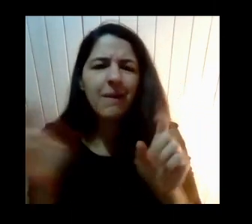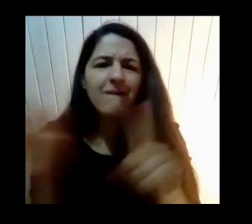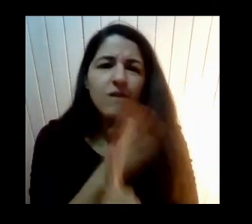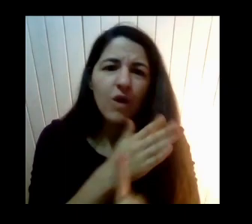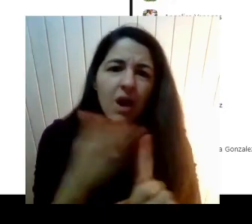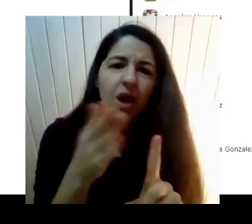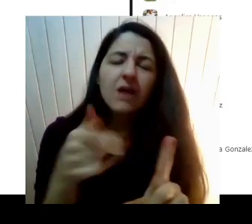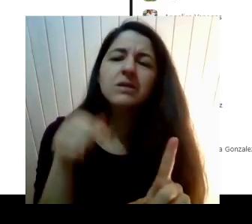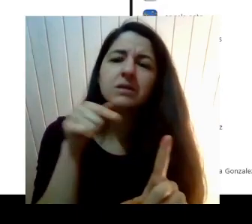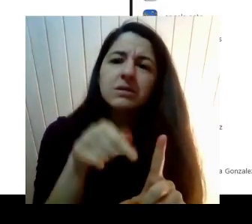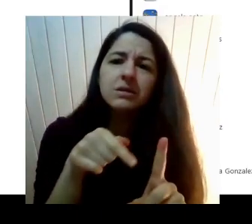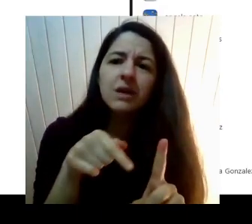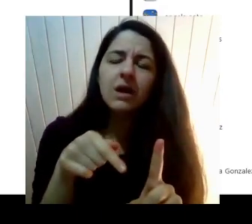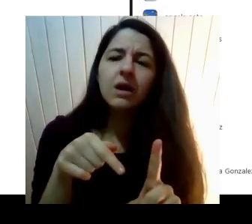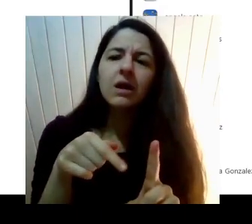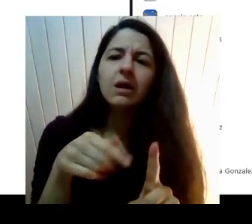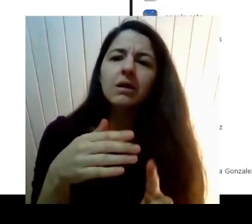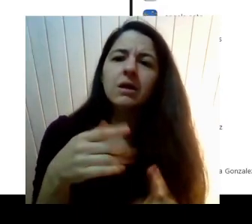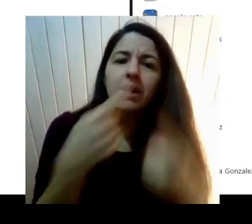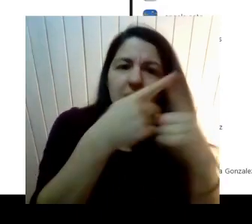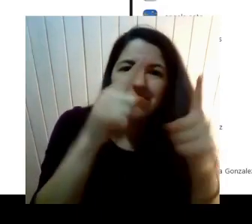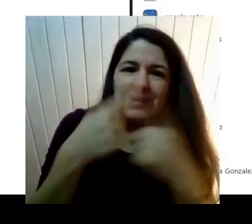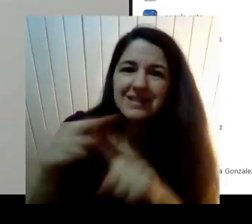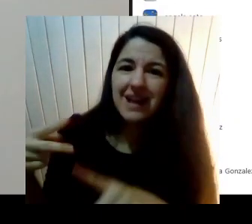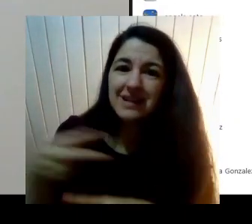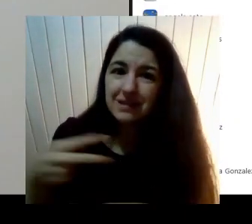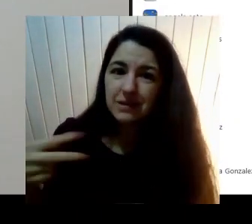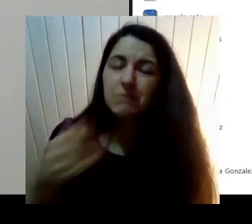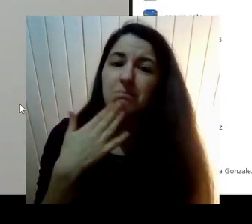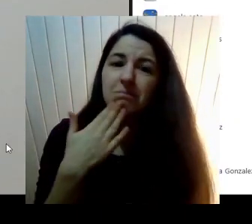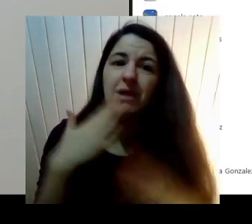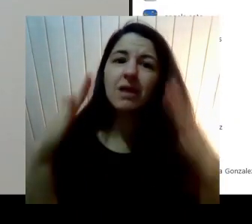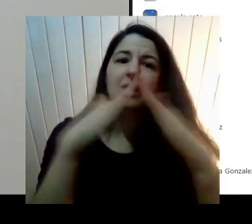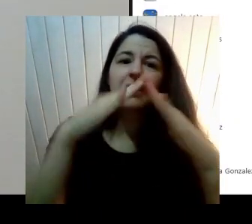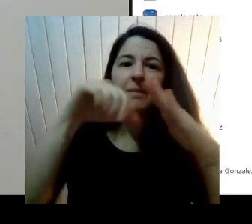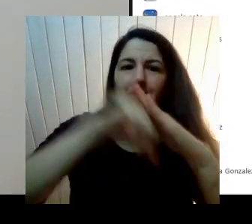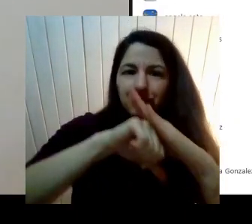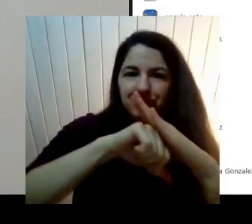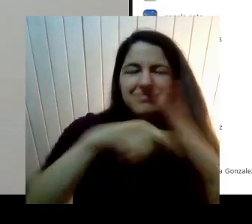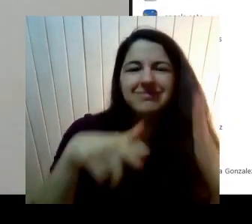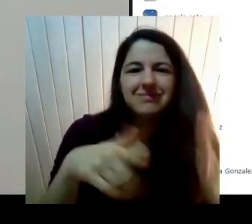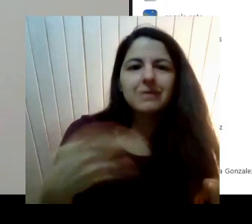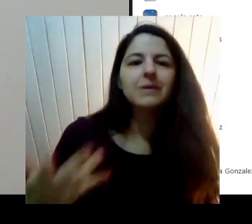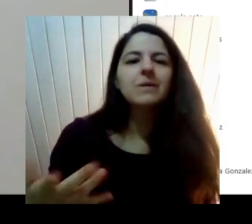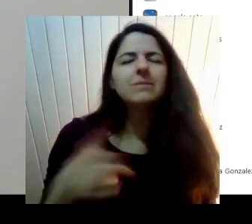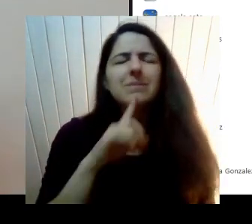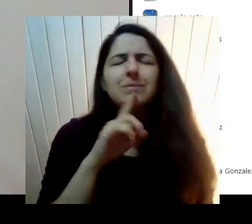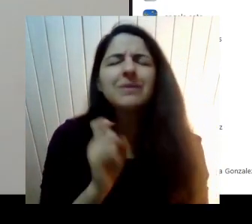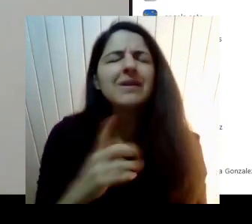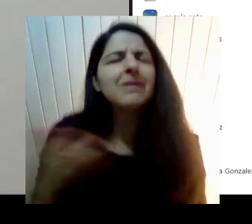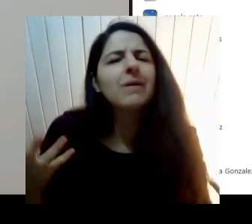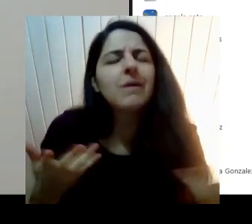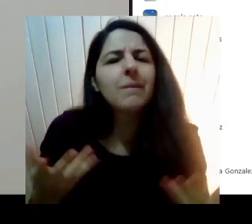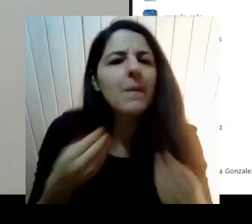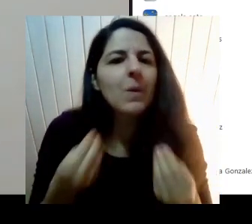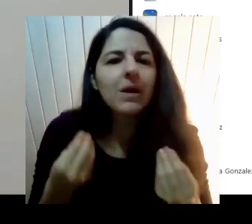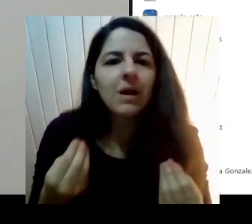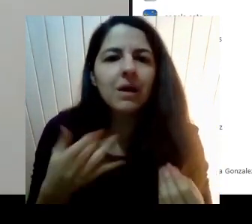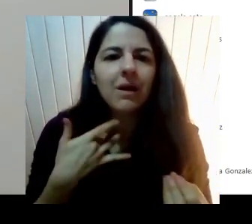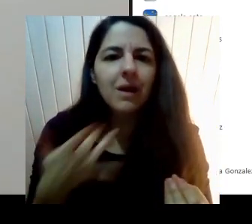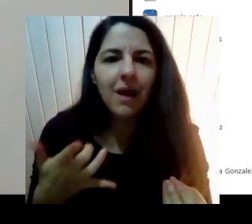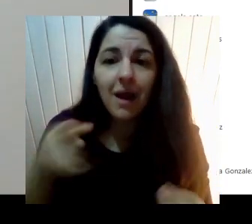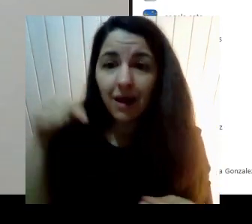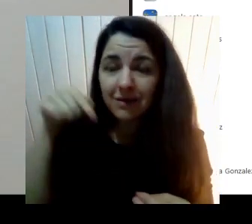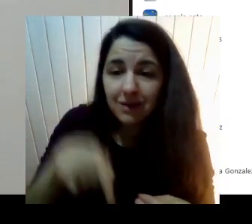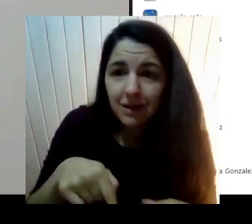disidencias sexuales Por el encierro ¿Cierto? Entonces uno se podría preguntar Cómo llegamos a esto Por qué estamos en esto O cómo lo podemos